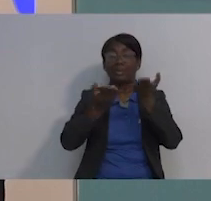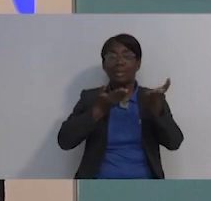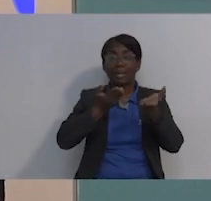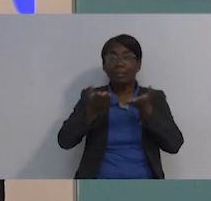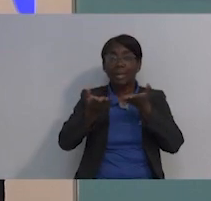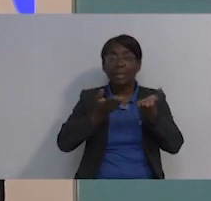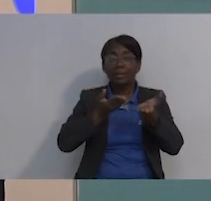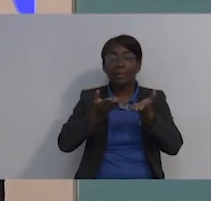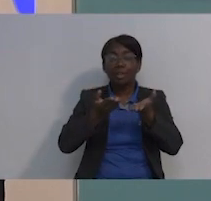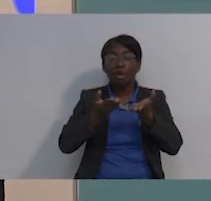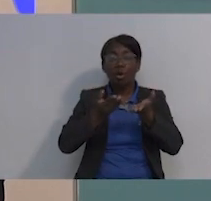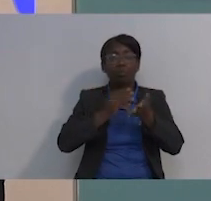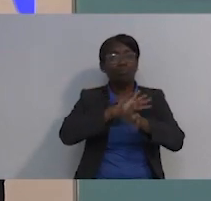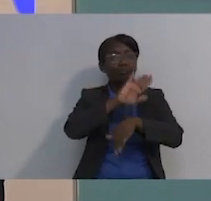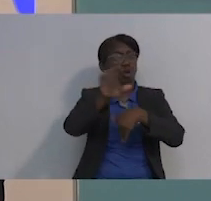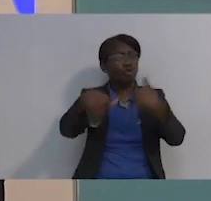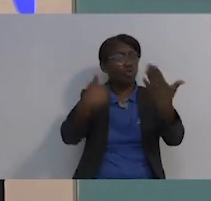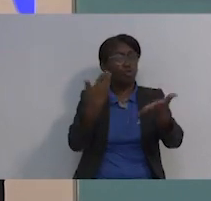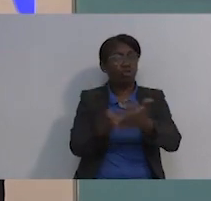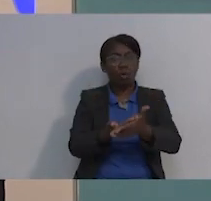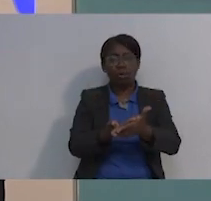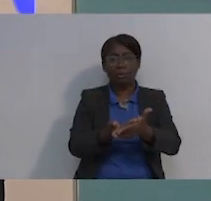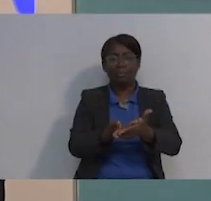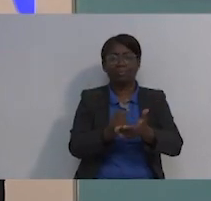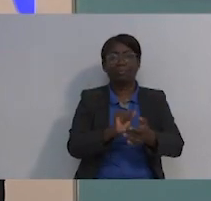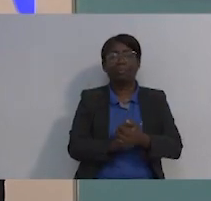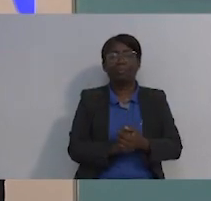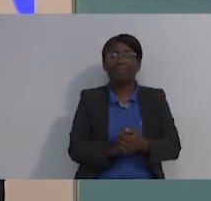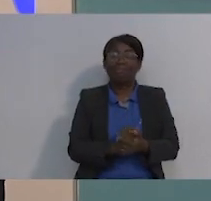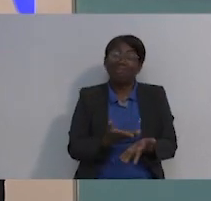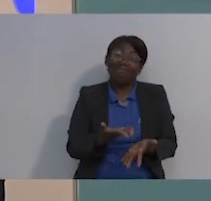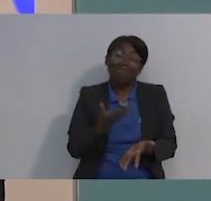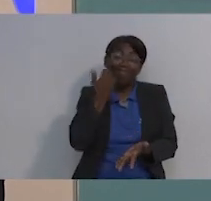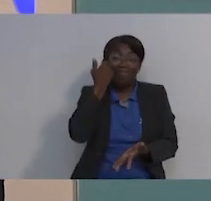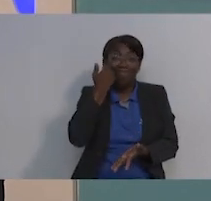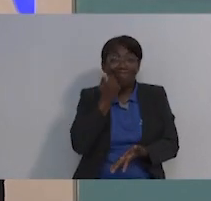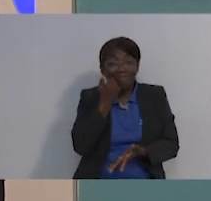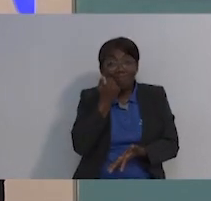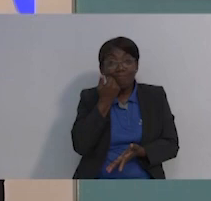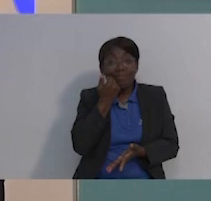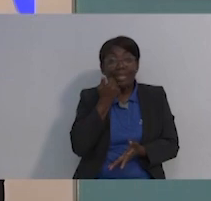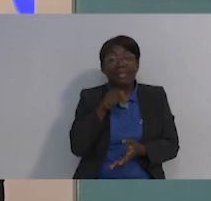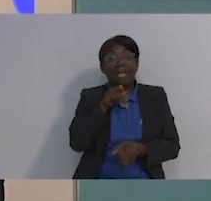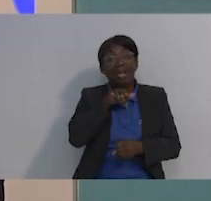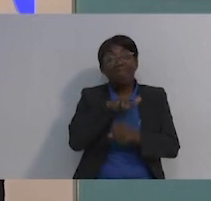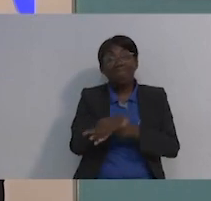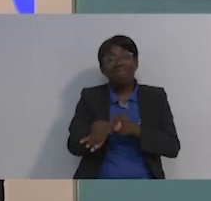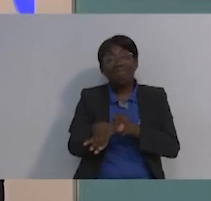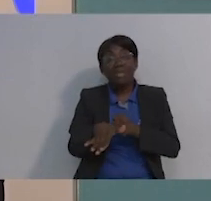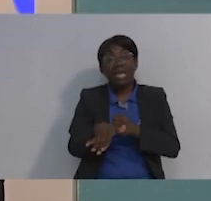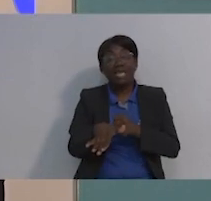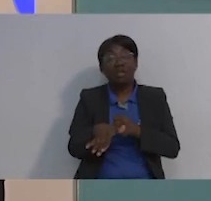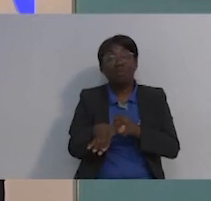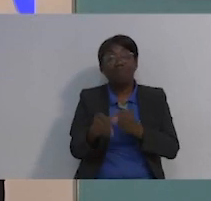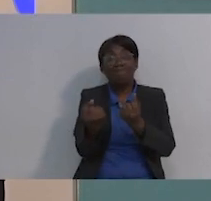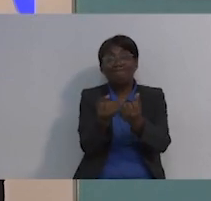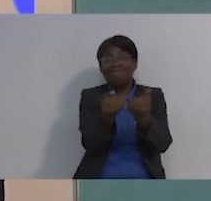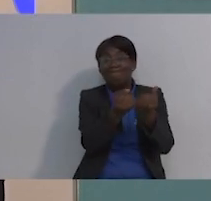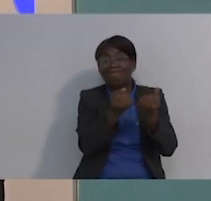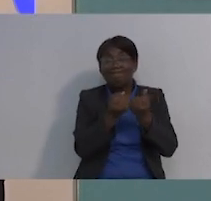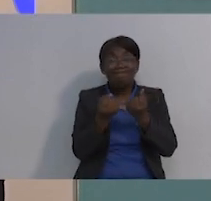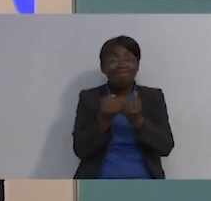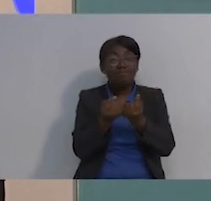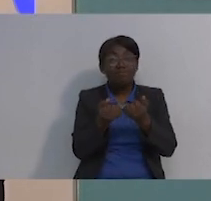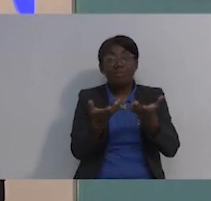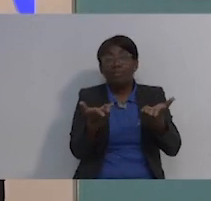servicio como integral de todo. Pero, lamentablemente, está súper saturado y eso